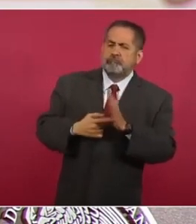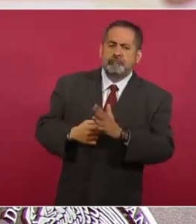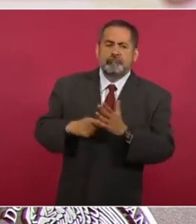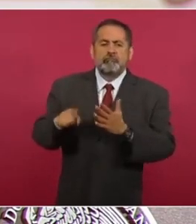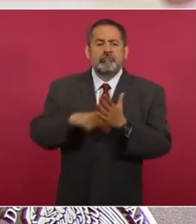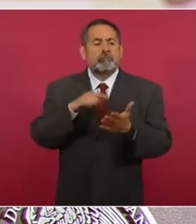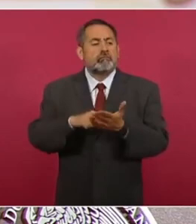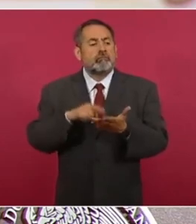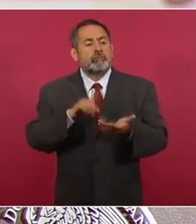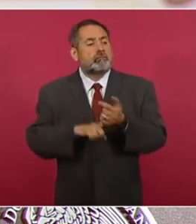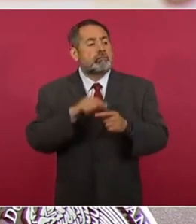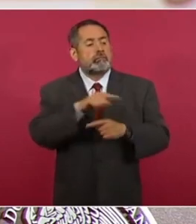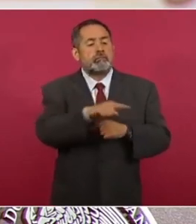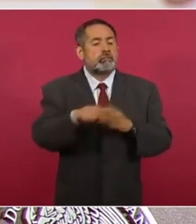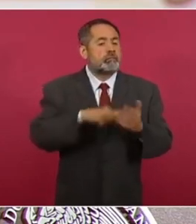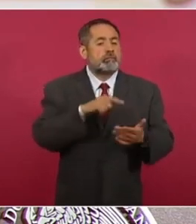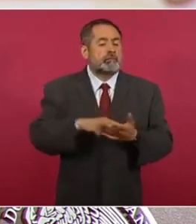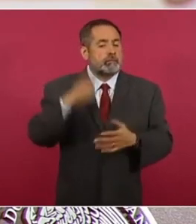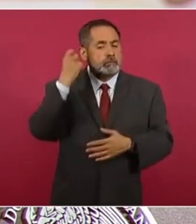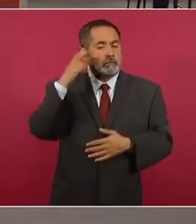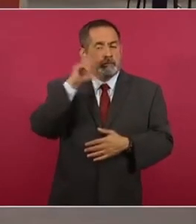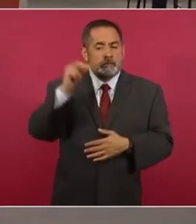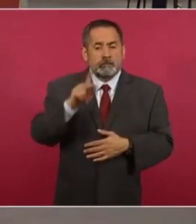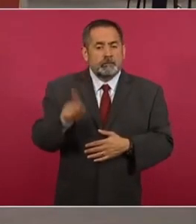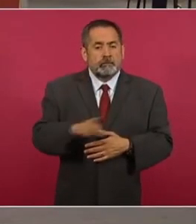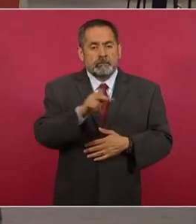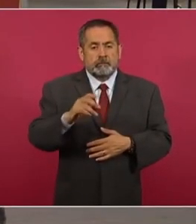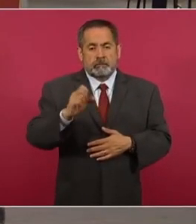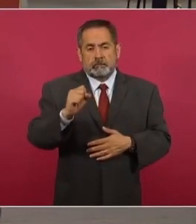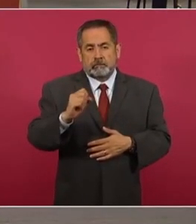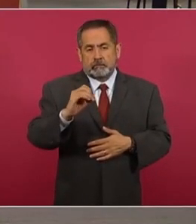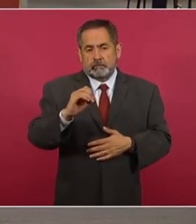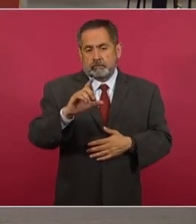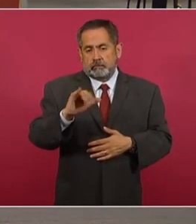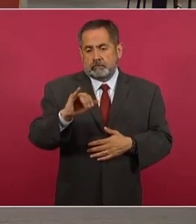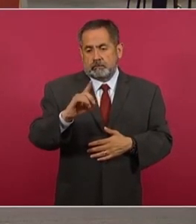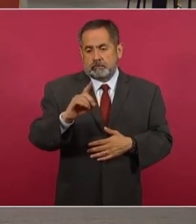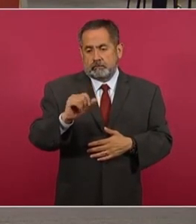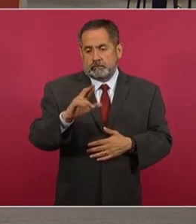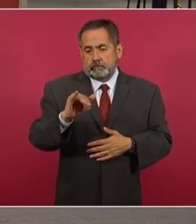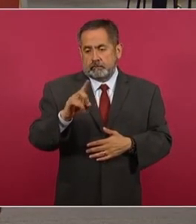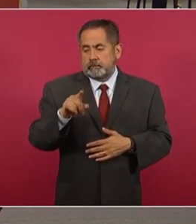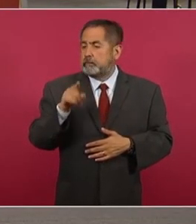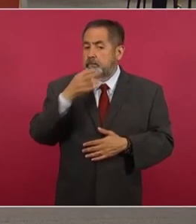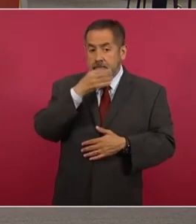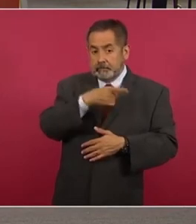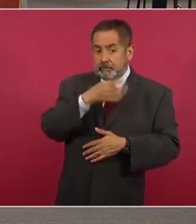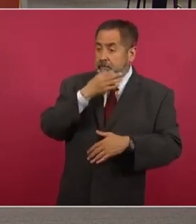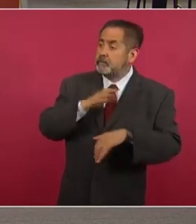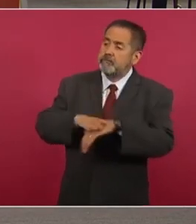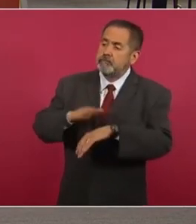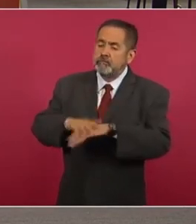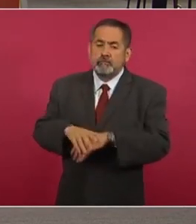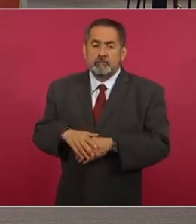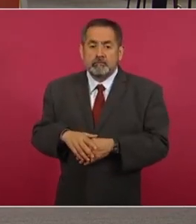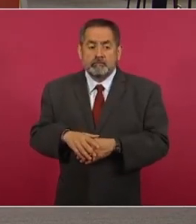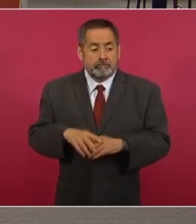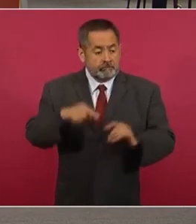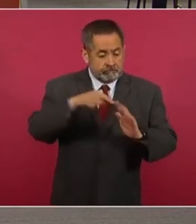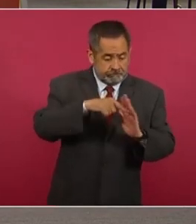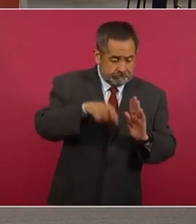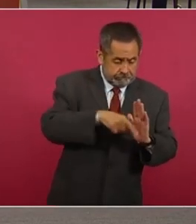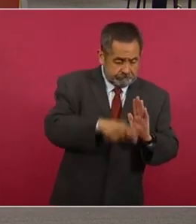ubicado en Solidaridad, Quintana Roo. A través de un comunicado, la empresa dijo La extracción,